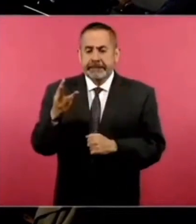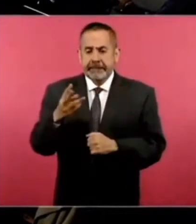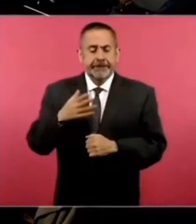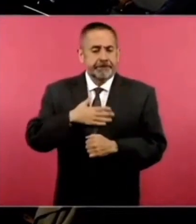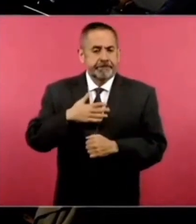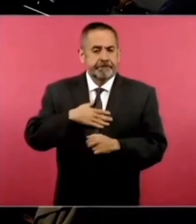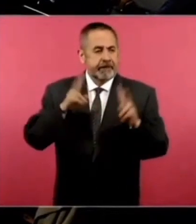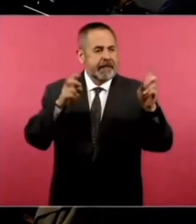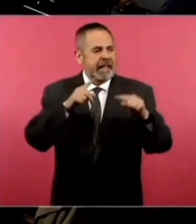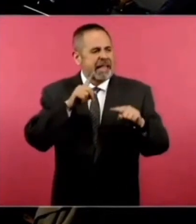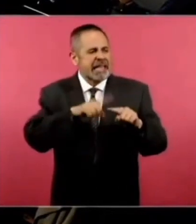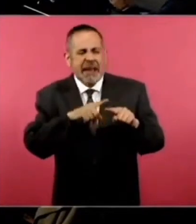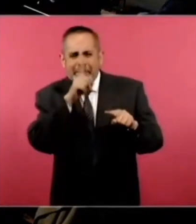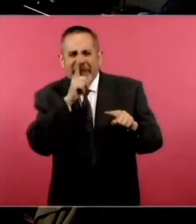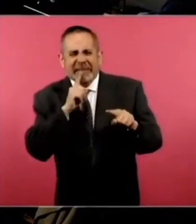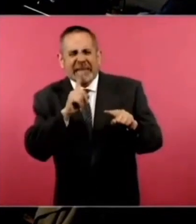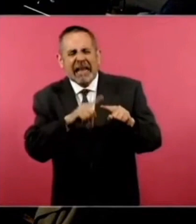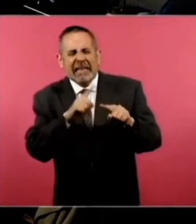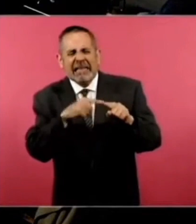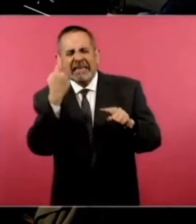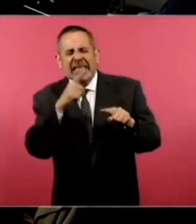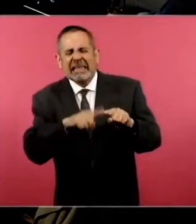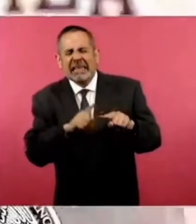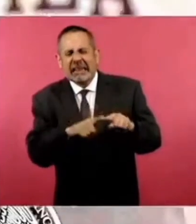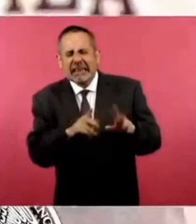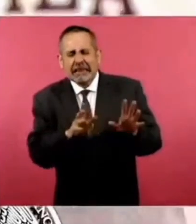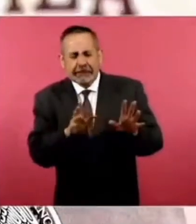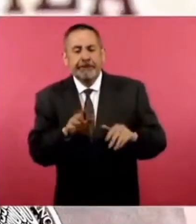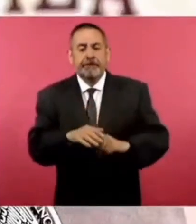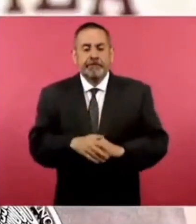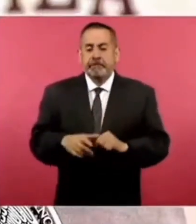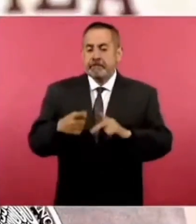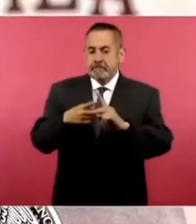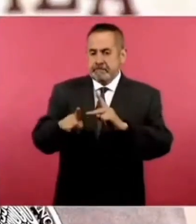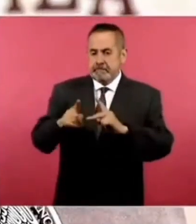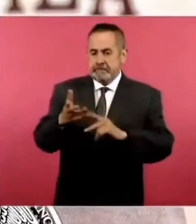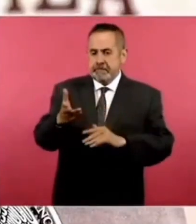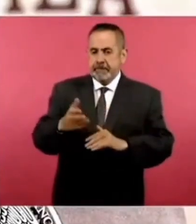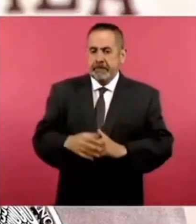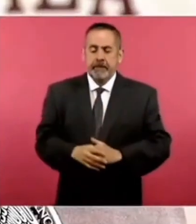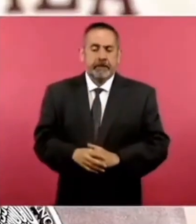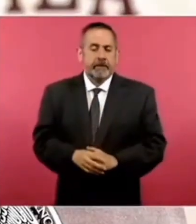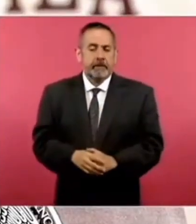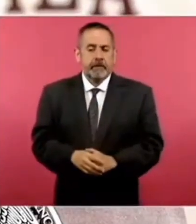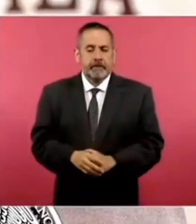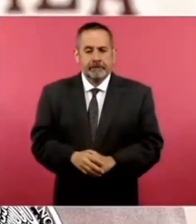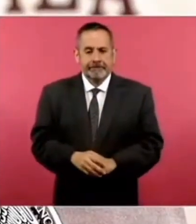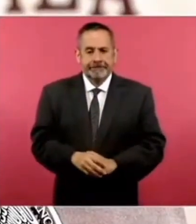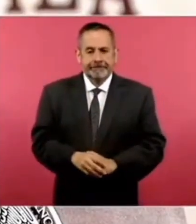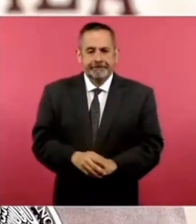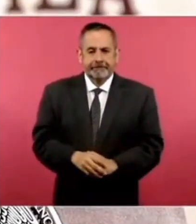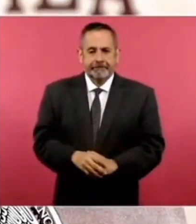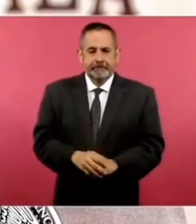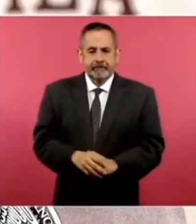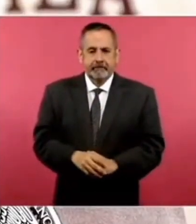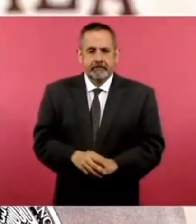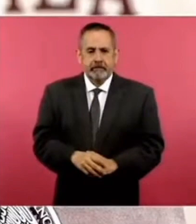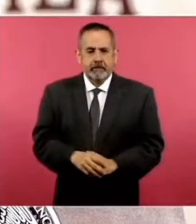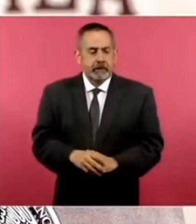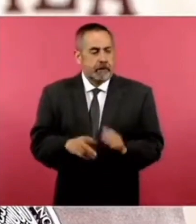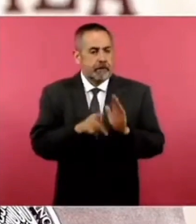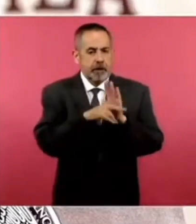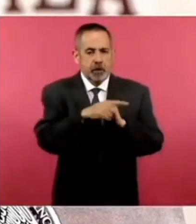esta es la sección Quienes quieren las mentiras de la semana. Vamos a iniciar con